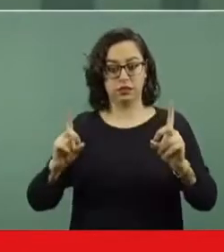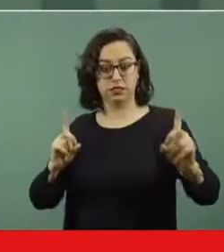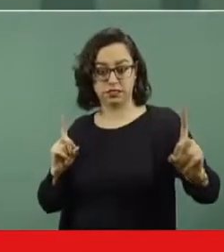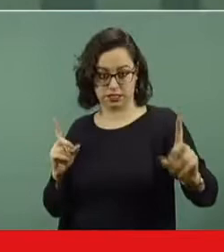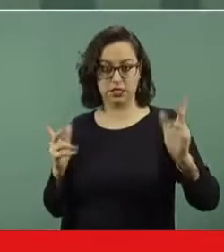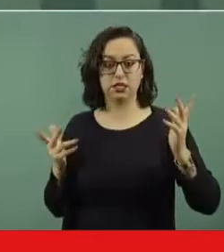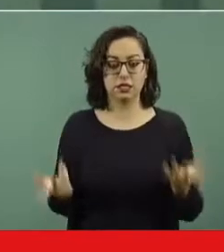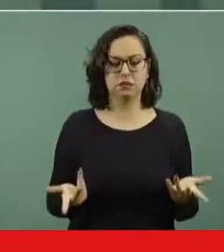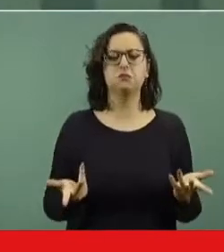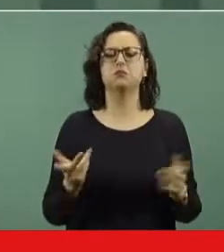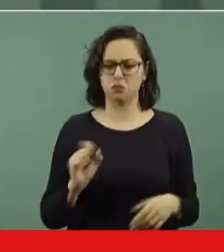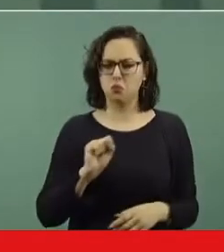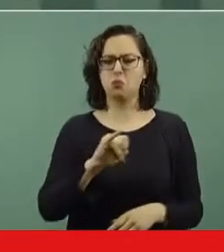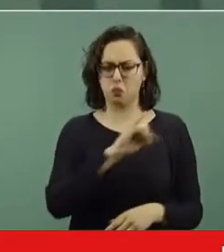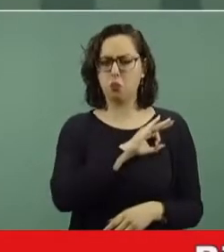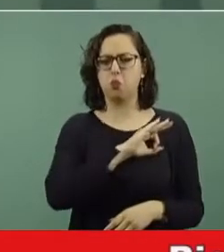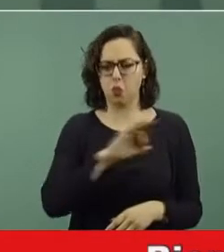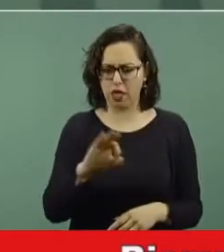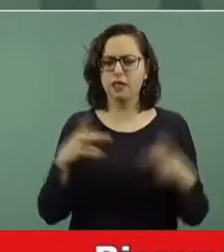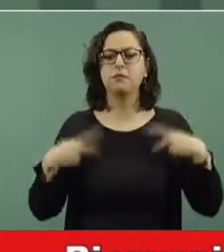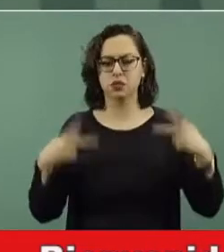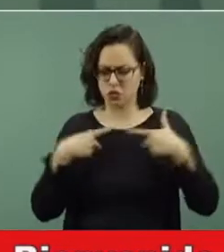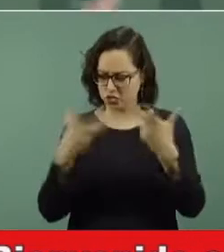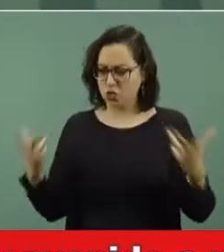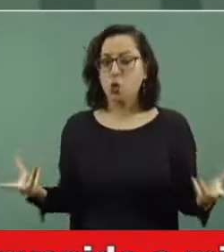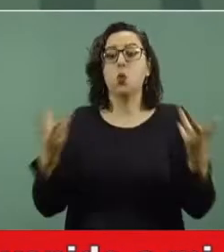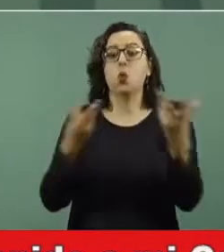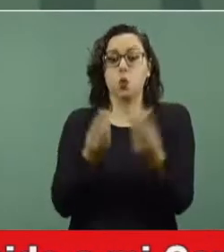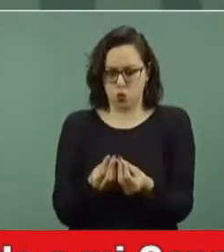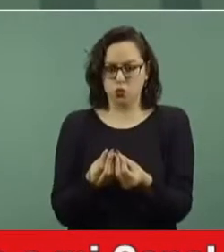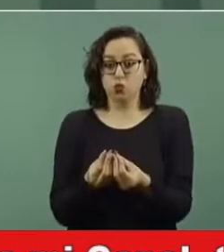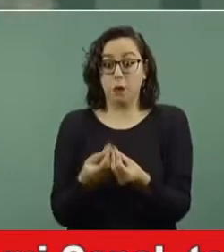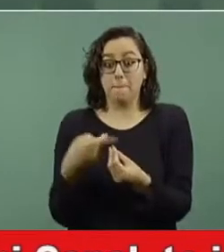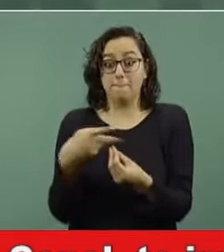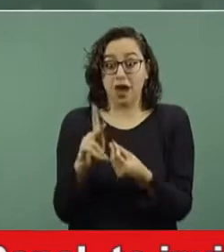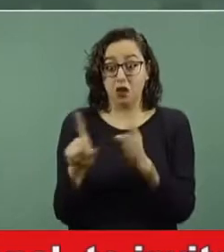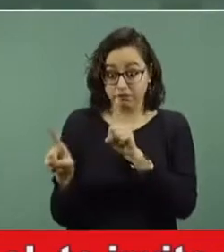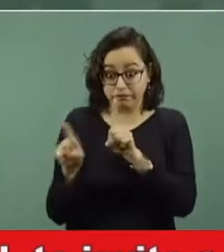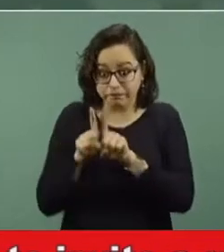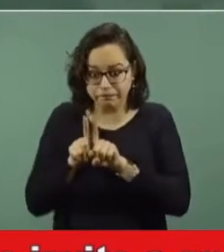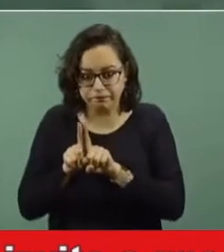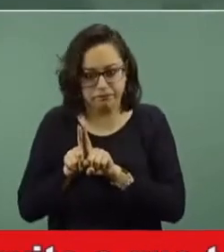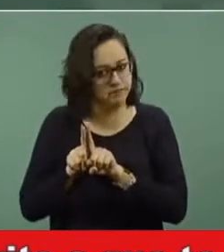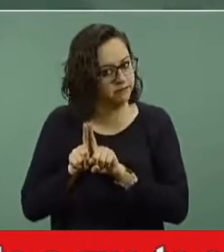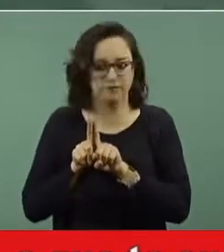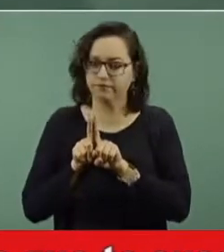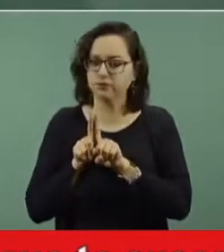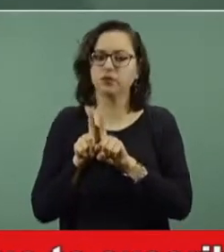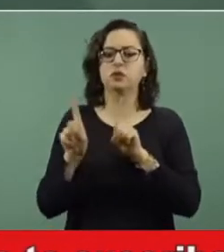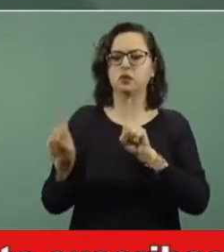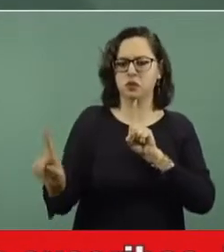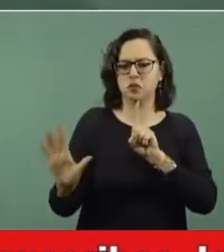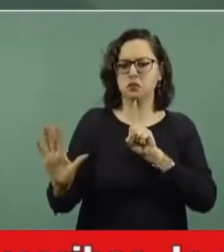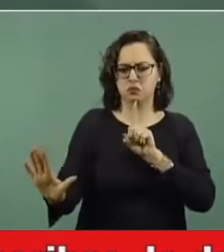Se puede reunir a las personas, pero estar conscientes de que reunirse no significa olvidarse de la sana distancia. También